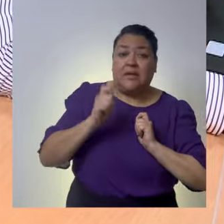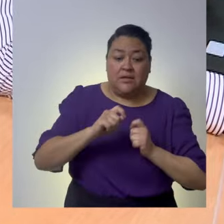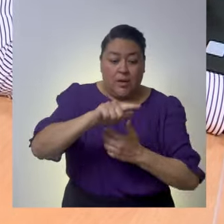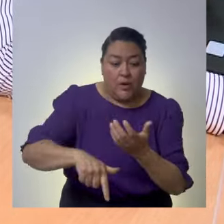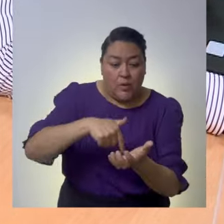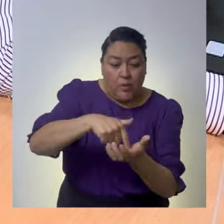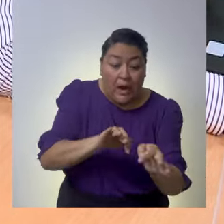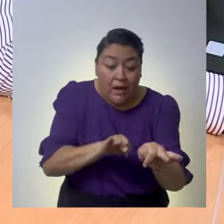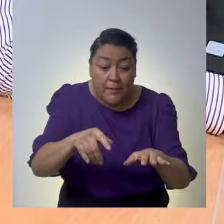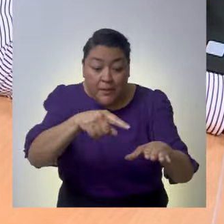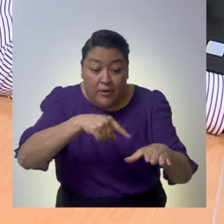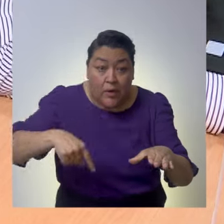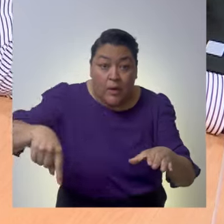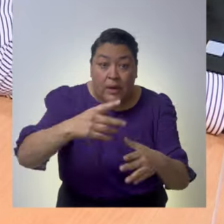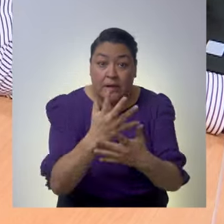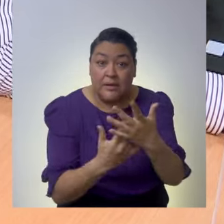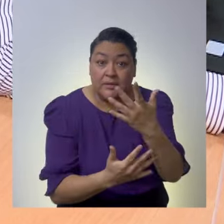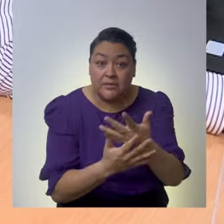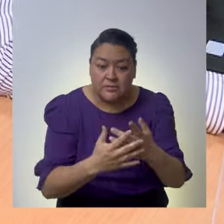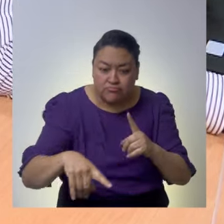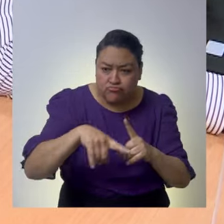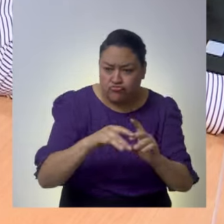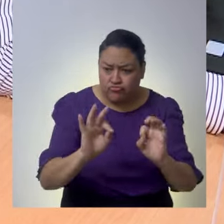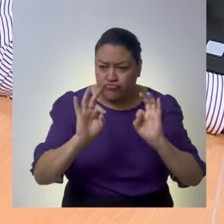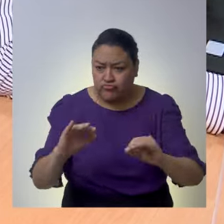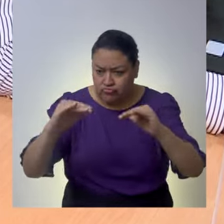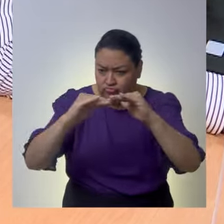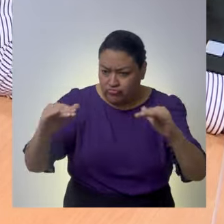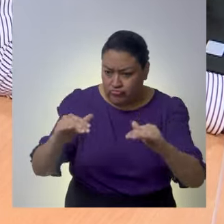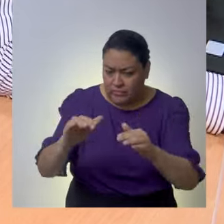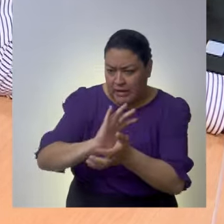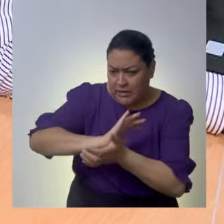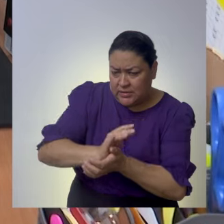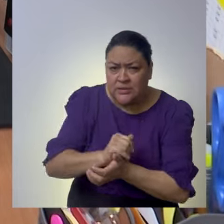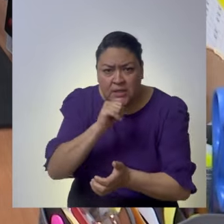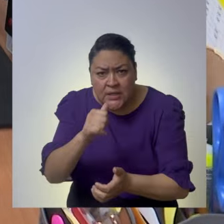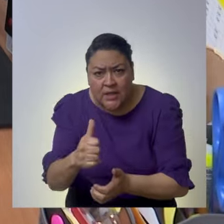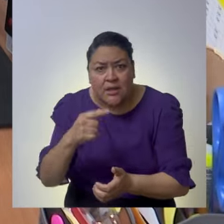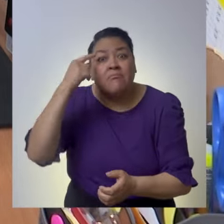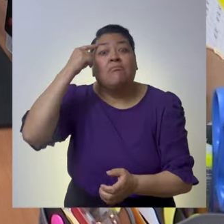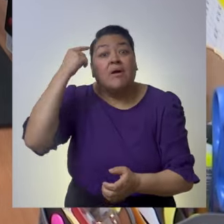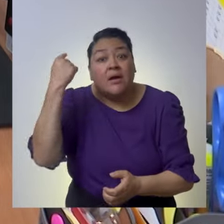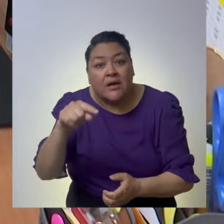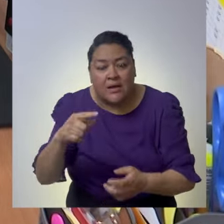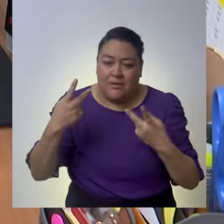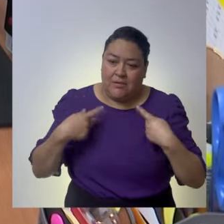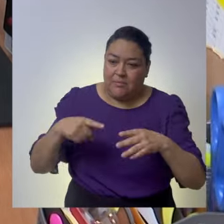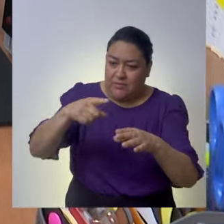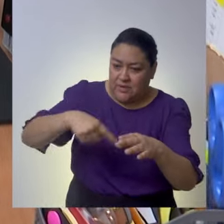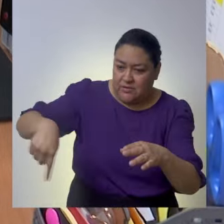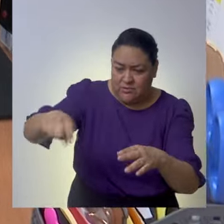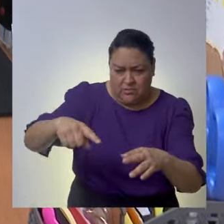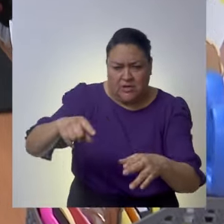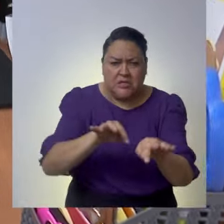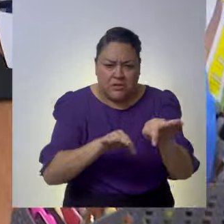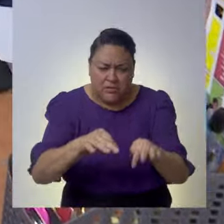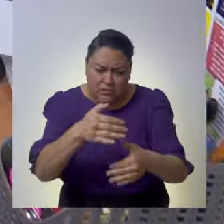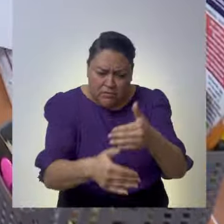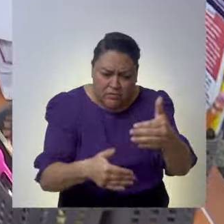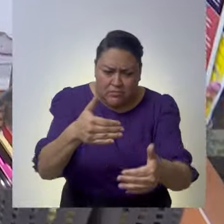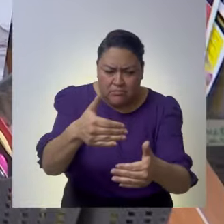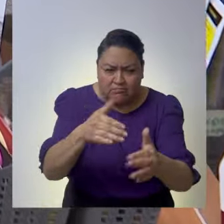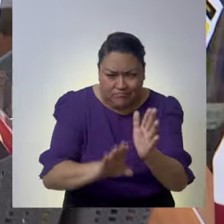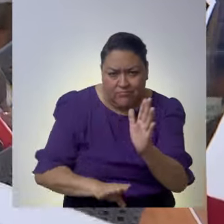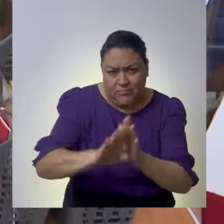se reconoce a los centros de trabajo que aplican prácticas en materia de igualdad laboral y no discriminación con el objetivo de favorecer el